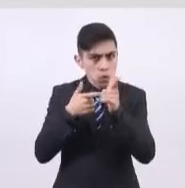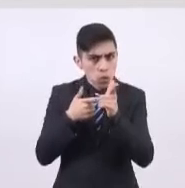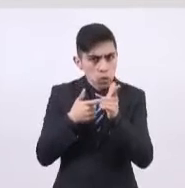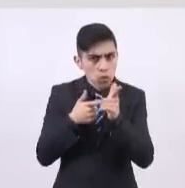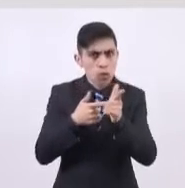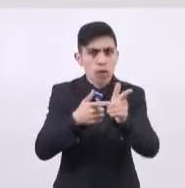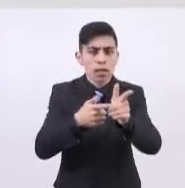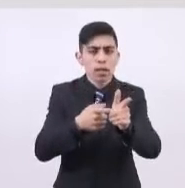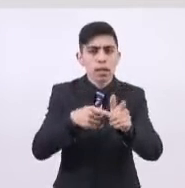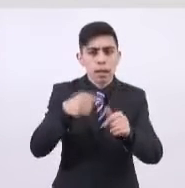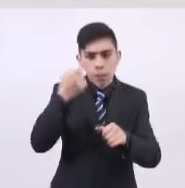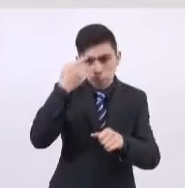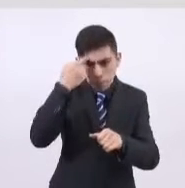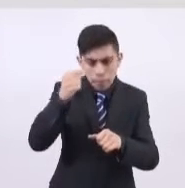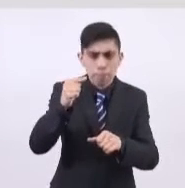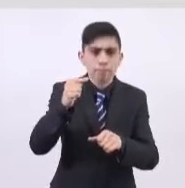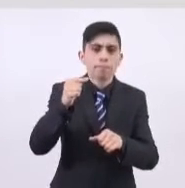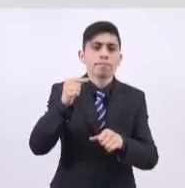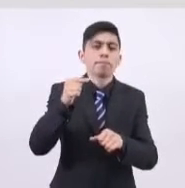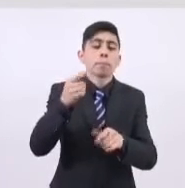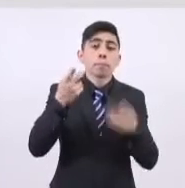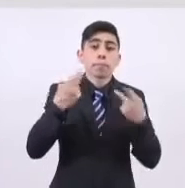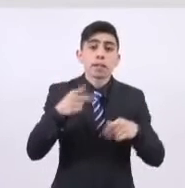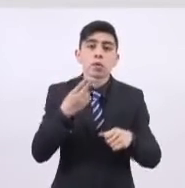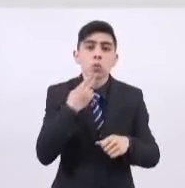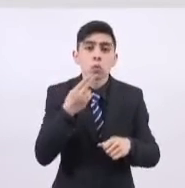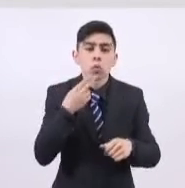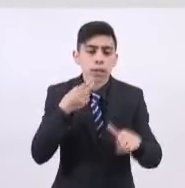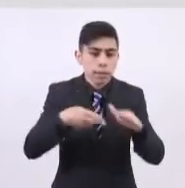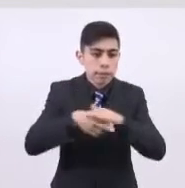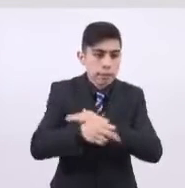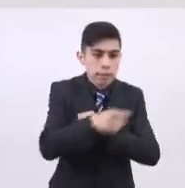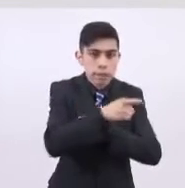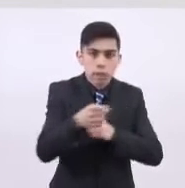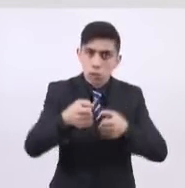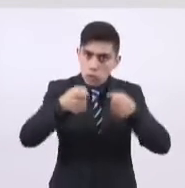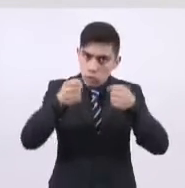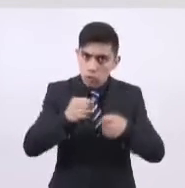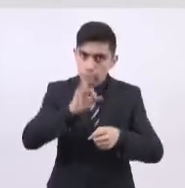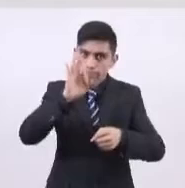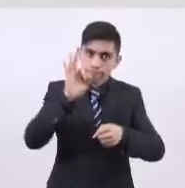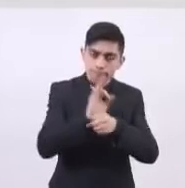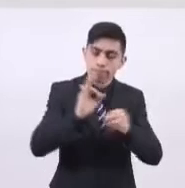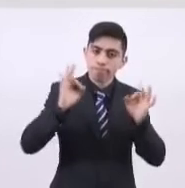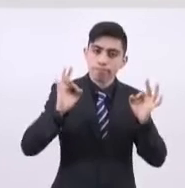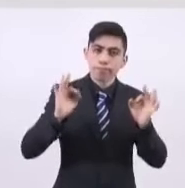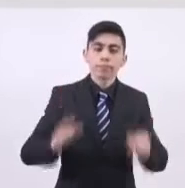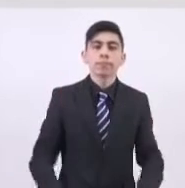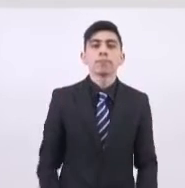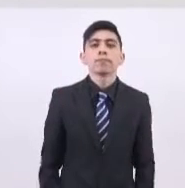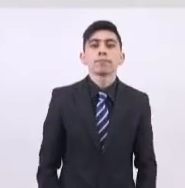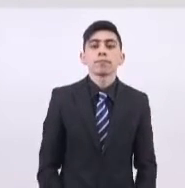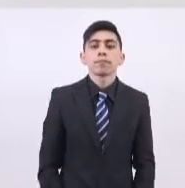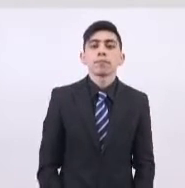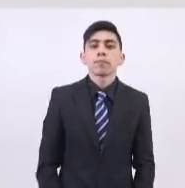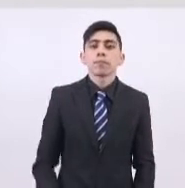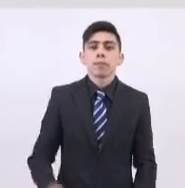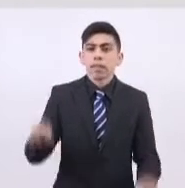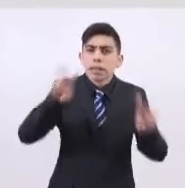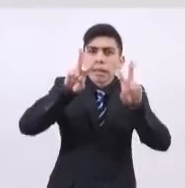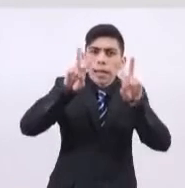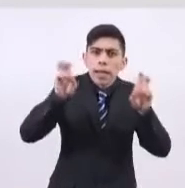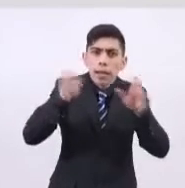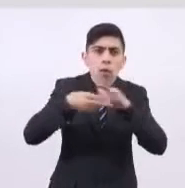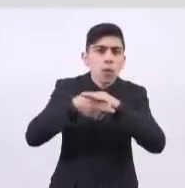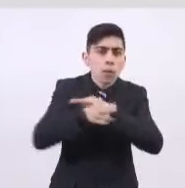trabajos para garantizar a los usuarios un metro seguro y eficiente. Hablar del metro es